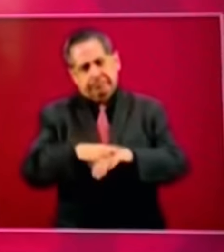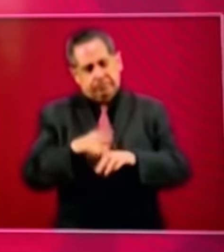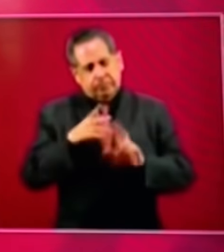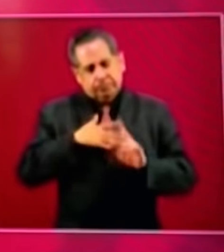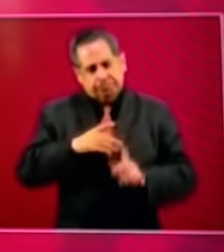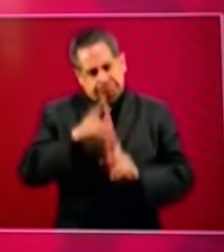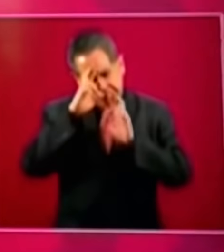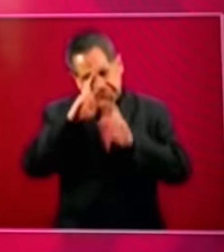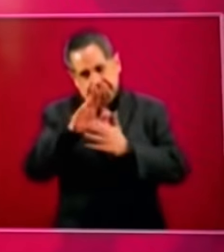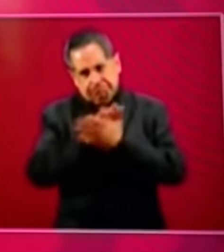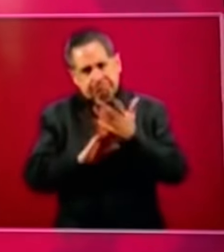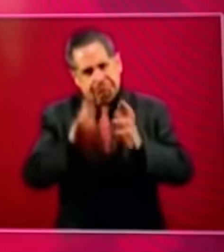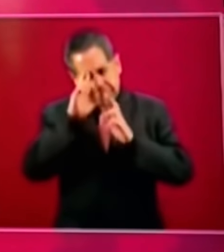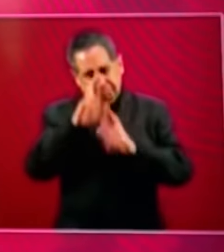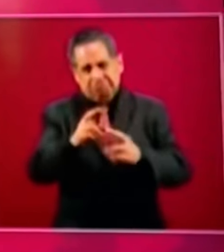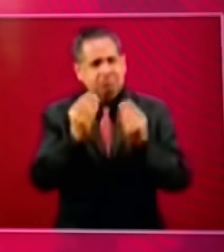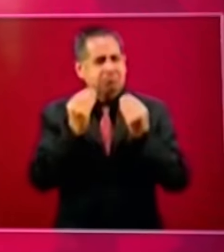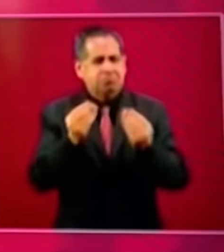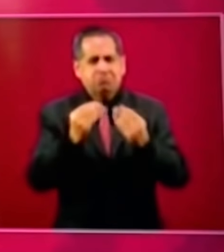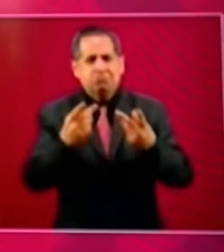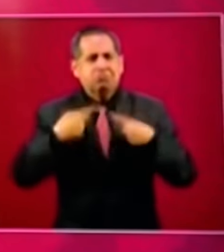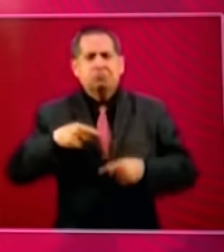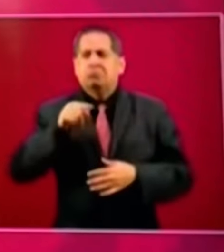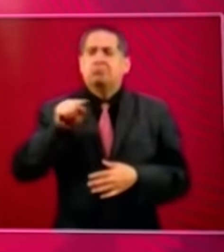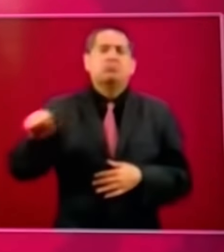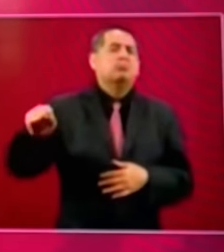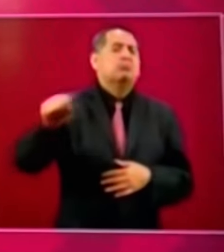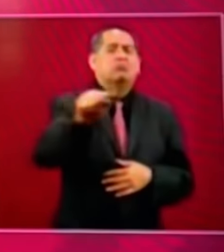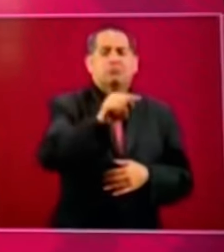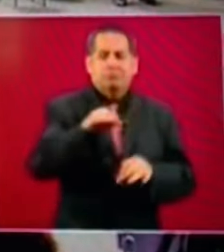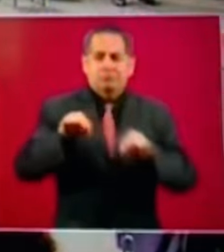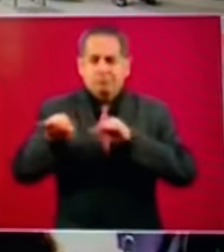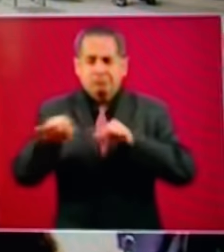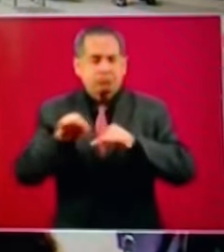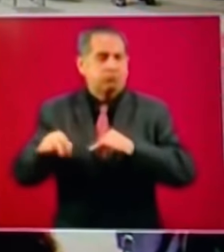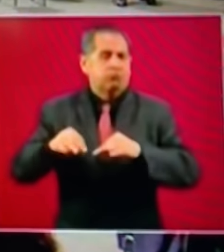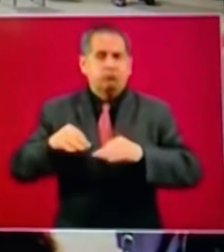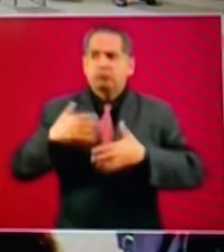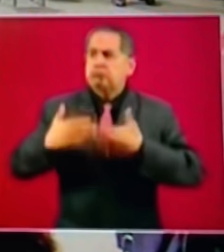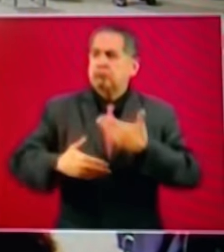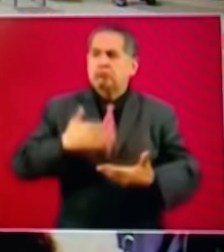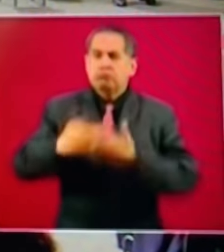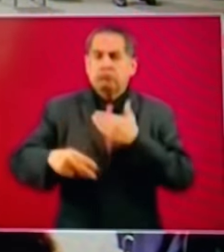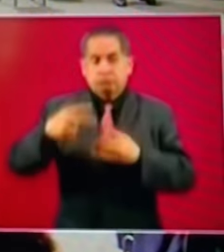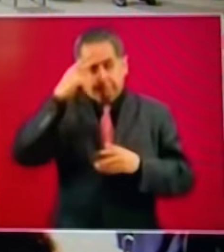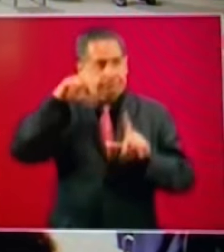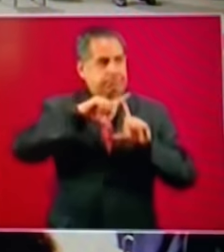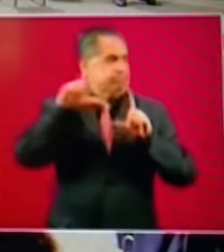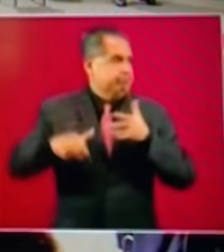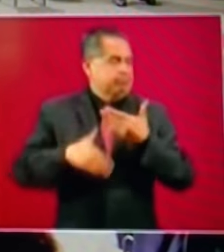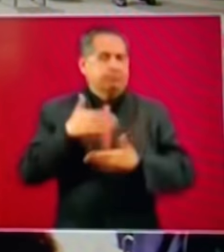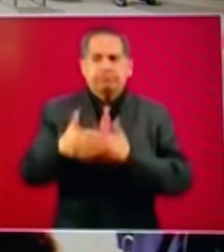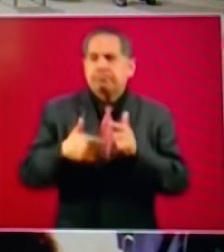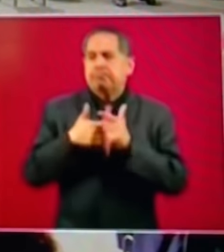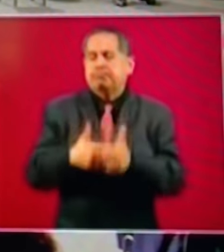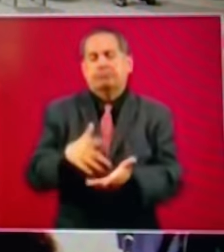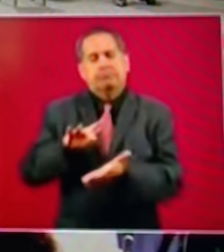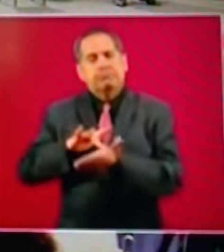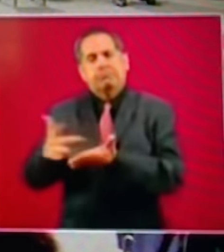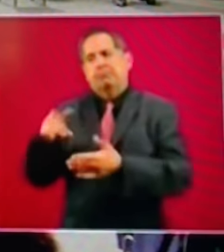también reconocer la labor de muchos trabajos esenciales que han permitido que nuestras vidas continúen de cierta